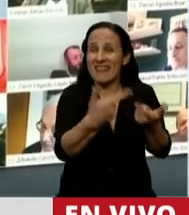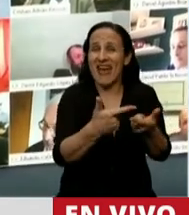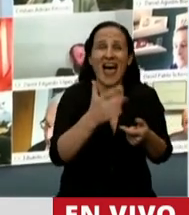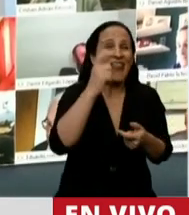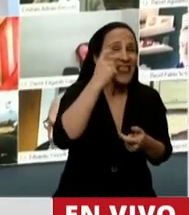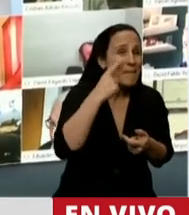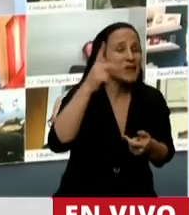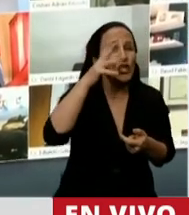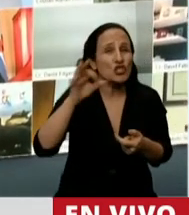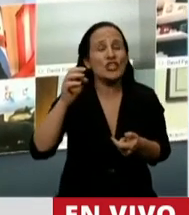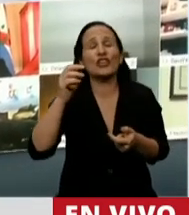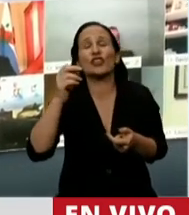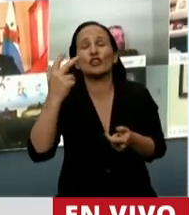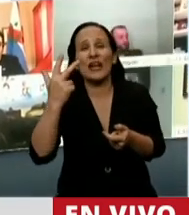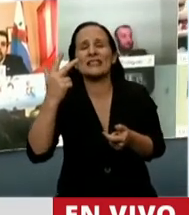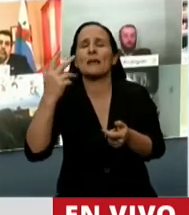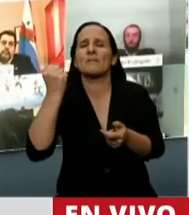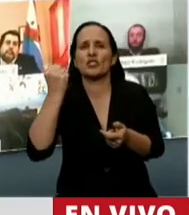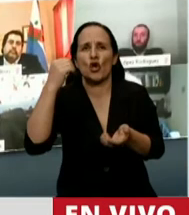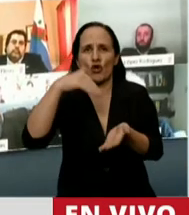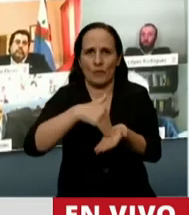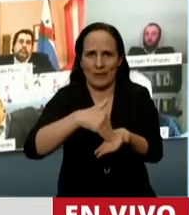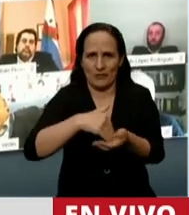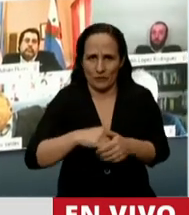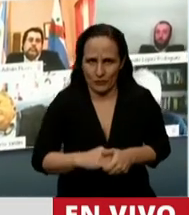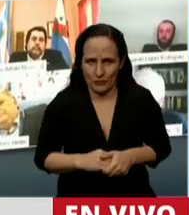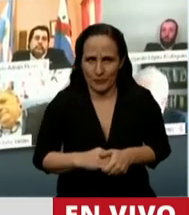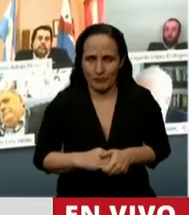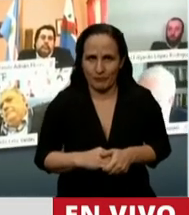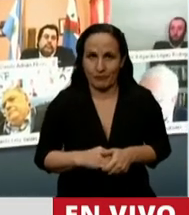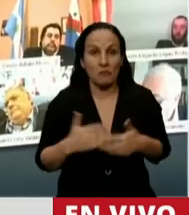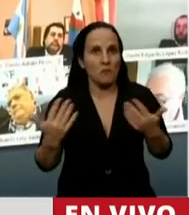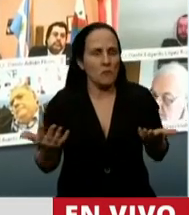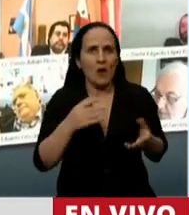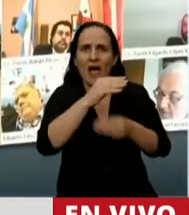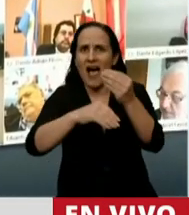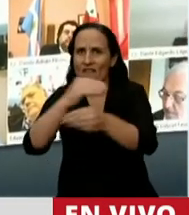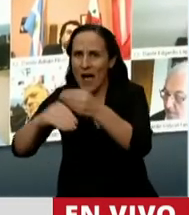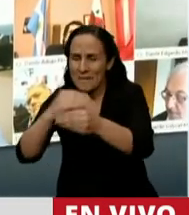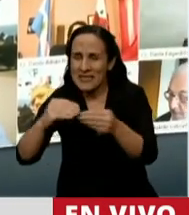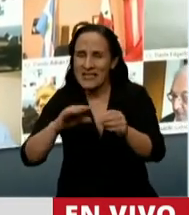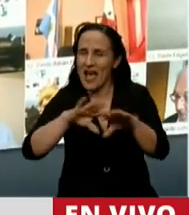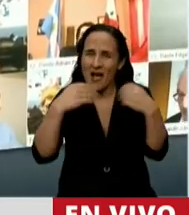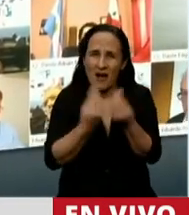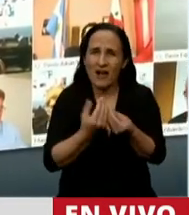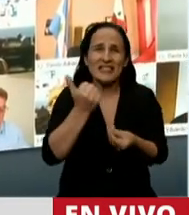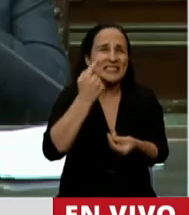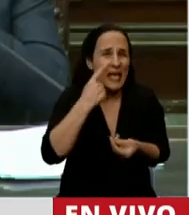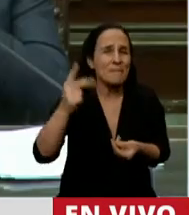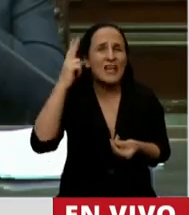.803 millones de pesos. Si vamos a mirar el apoyo a las familias, han llegado 6